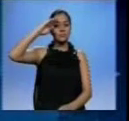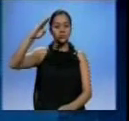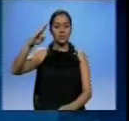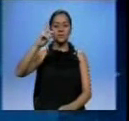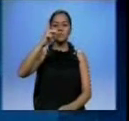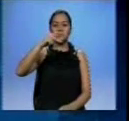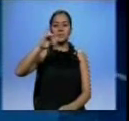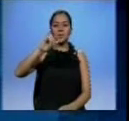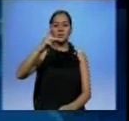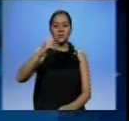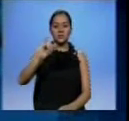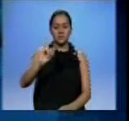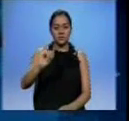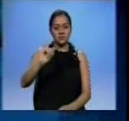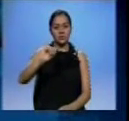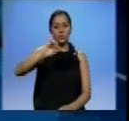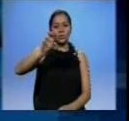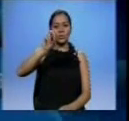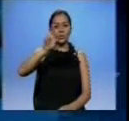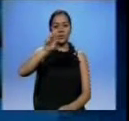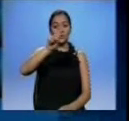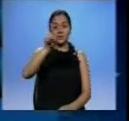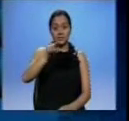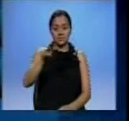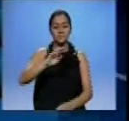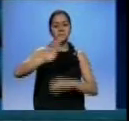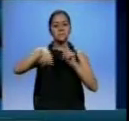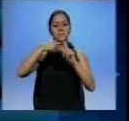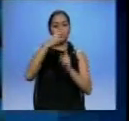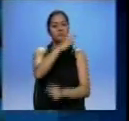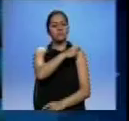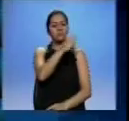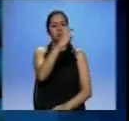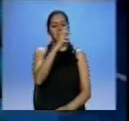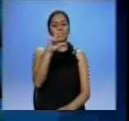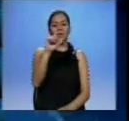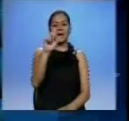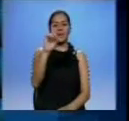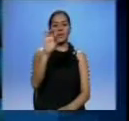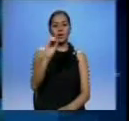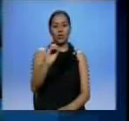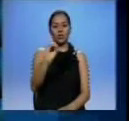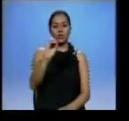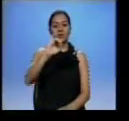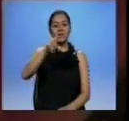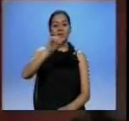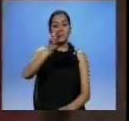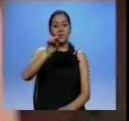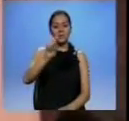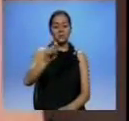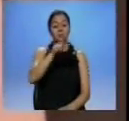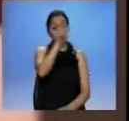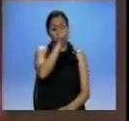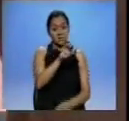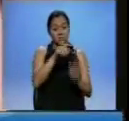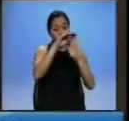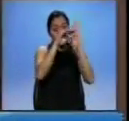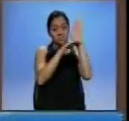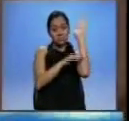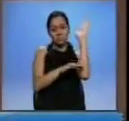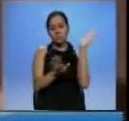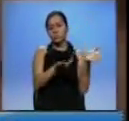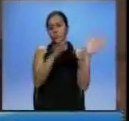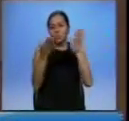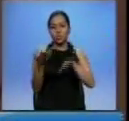Darwin Panchi y Jacinto Cortés y a los cabos Edwin Calderón y Froilán Jiménez, quienes murieron durante la revuelta